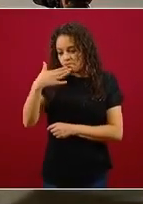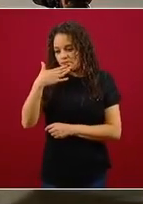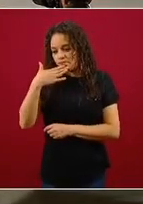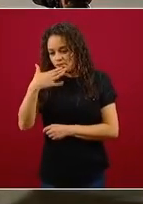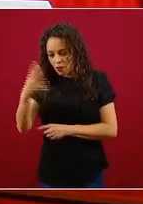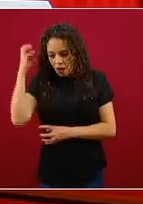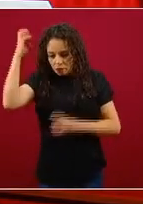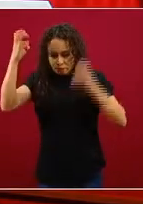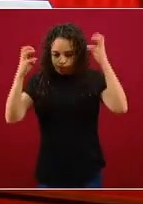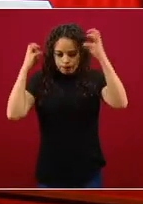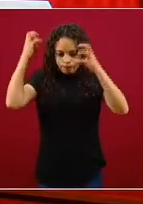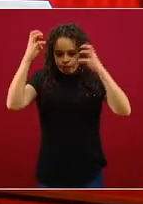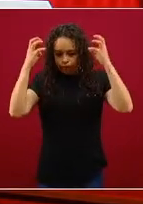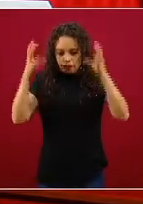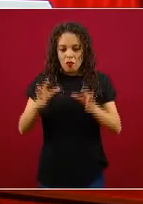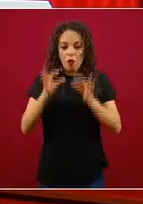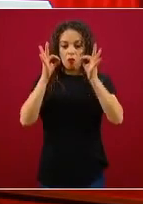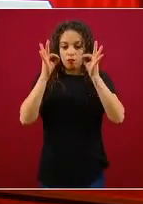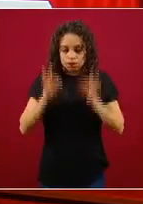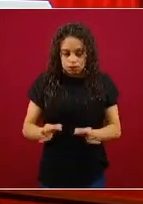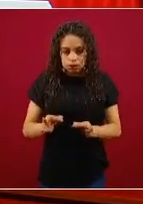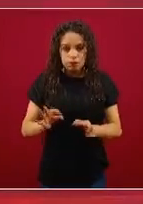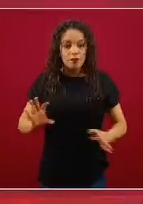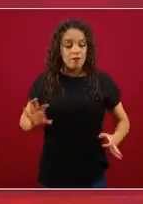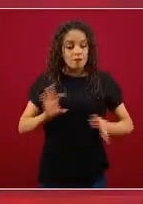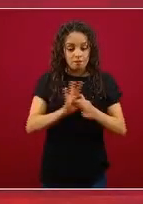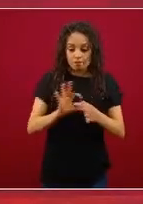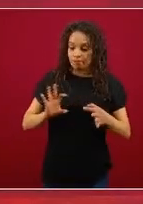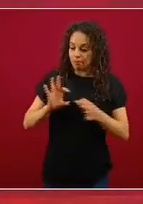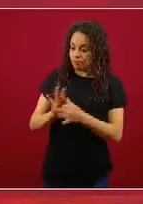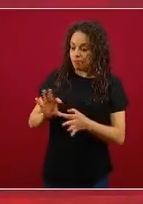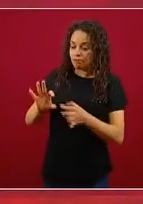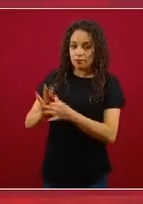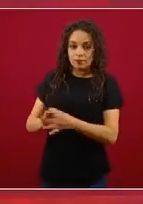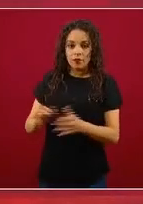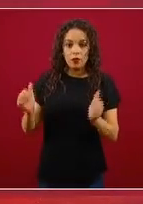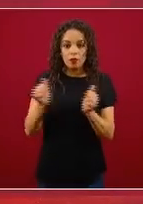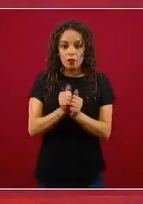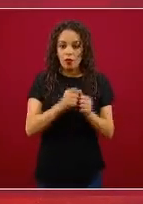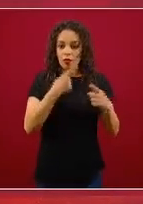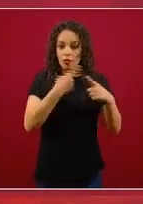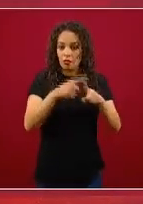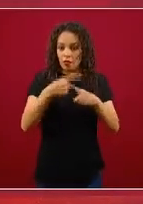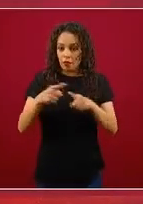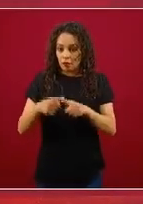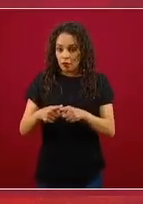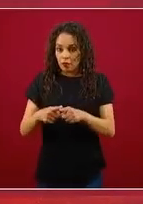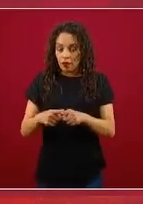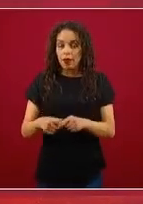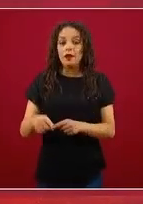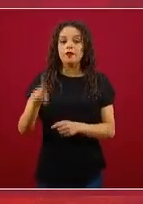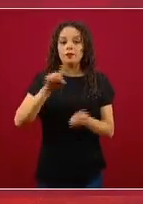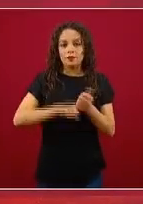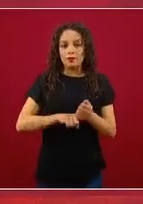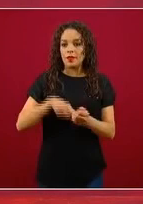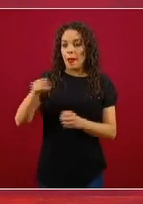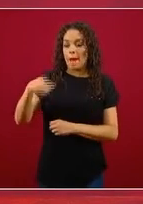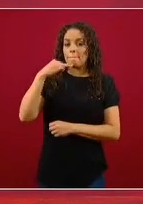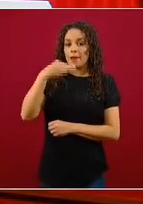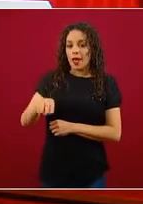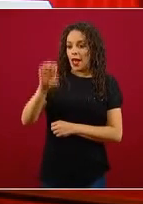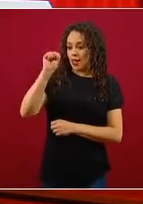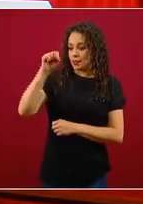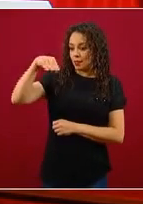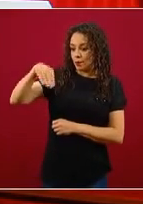un esquema de escalamiento, con una combinación de intervenciones. Este modelo del SMS y la